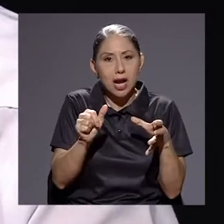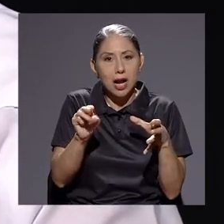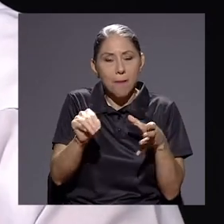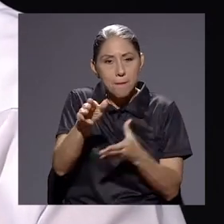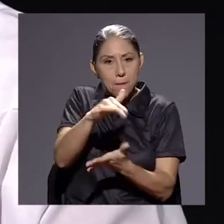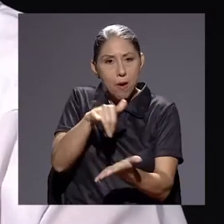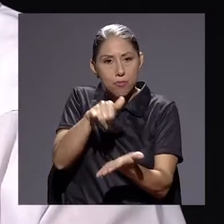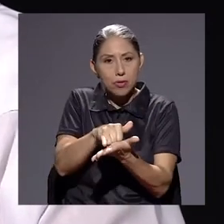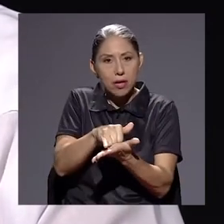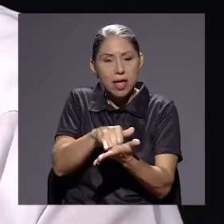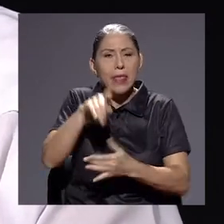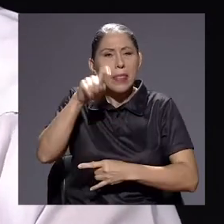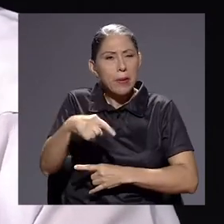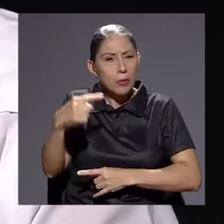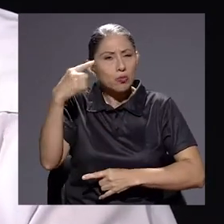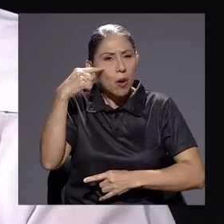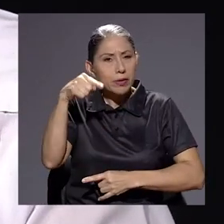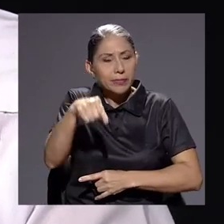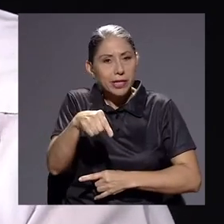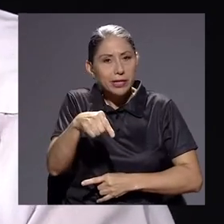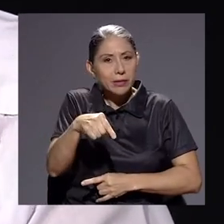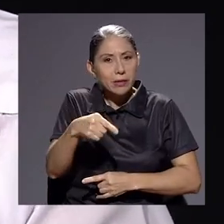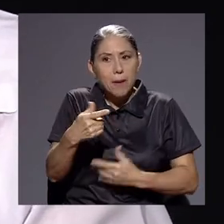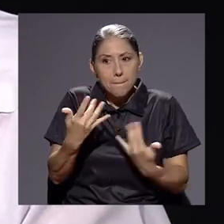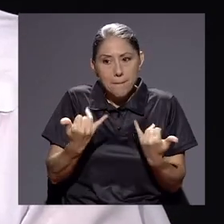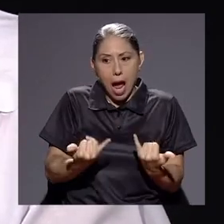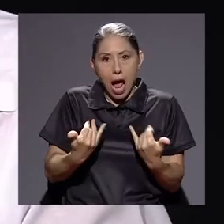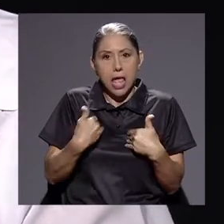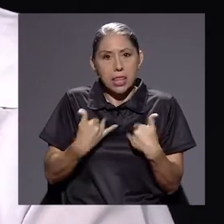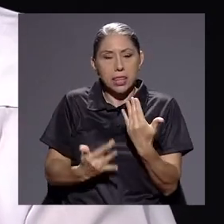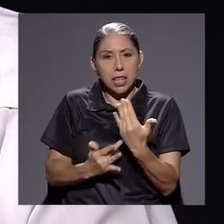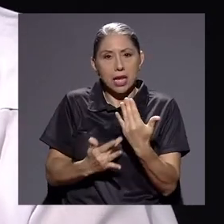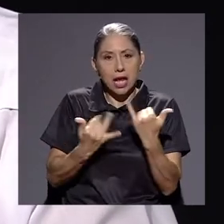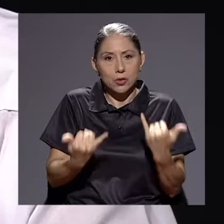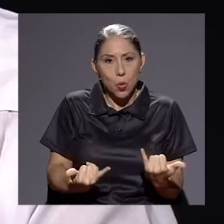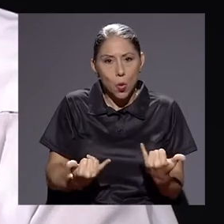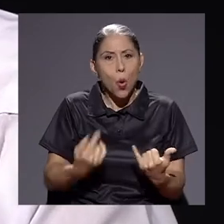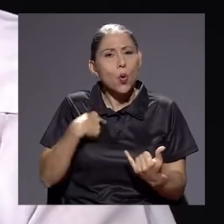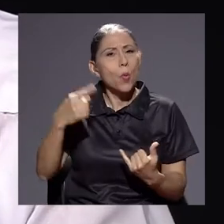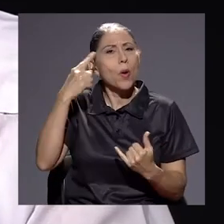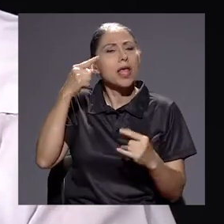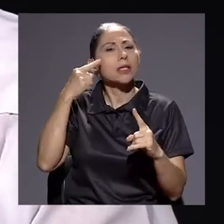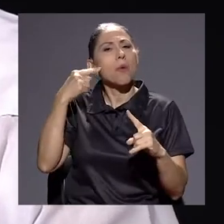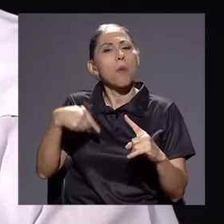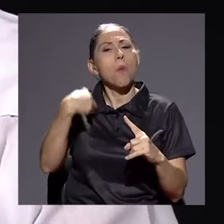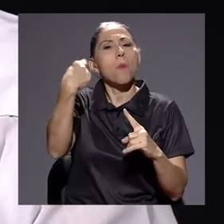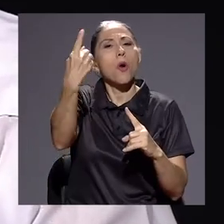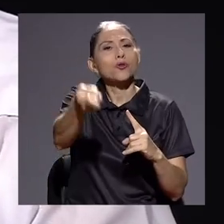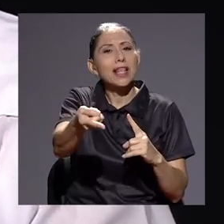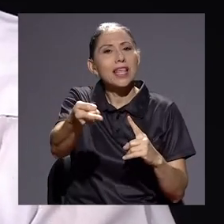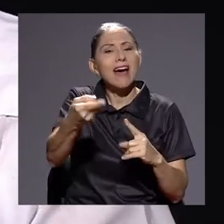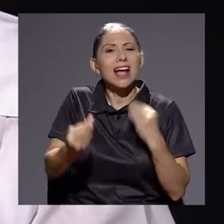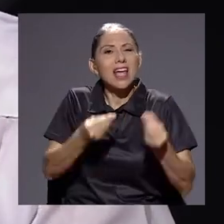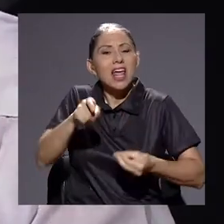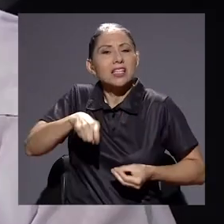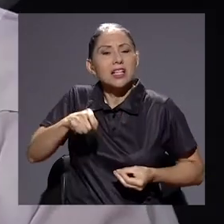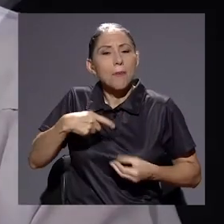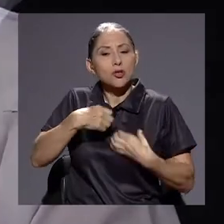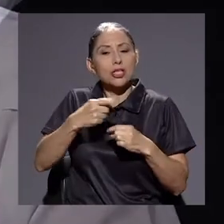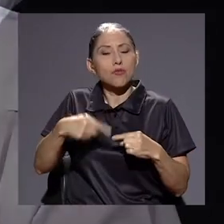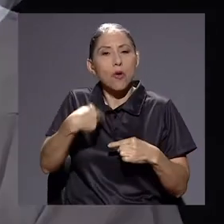Tenemos que ir, pensemos en esto. Para eso hay técnicas hoy día. Uno puede hacer perspectiva. ¿Qué es lo que necesitamos? Sí, de acuerdo.